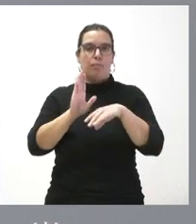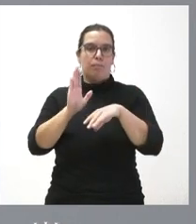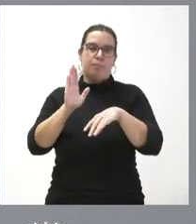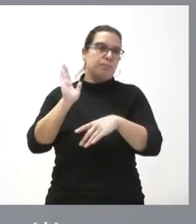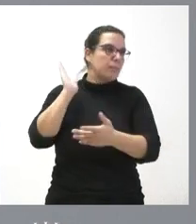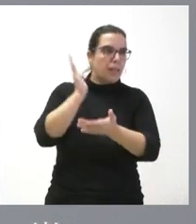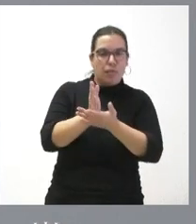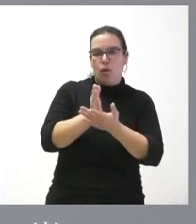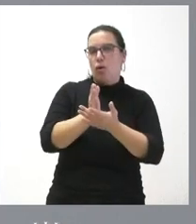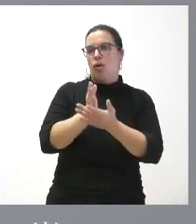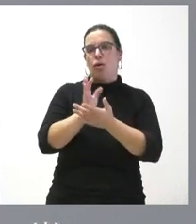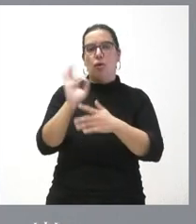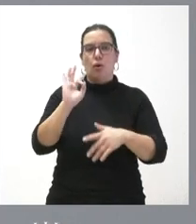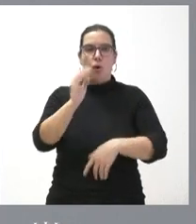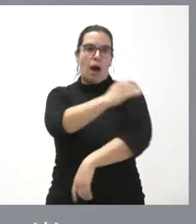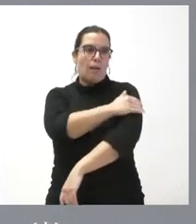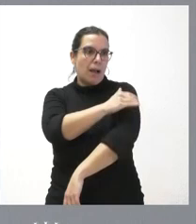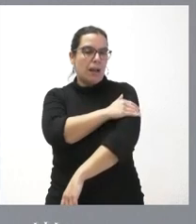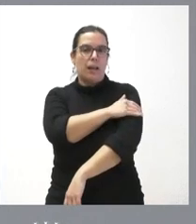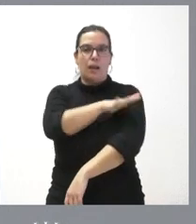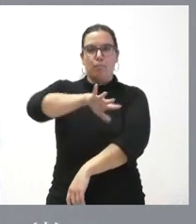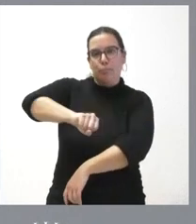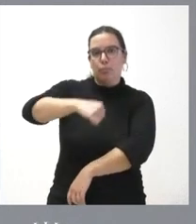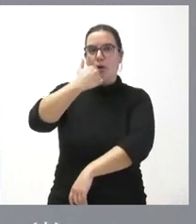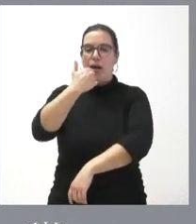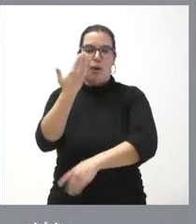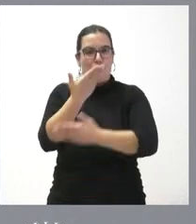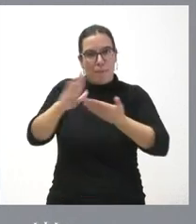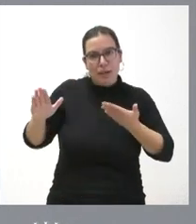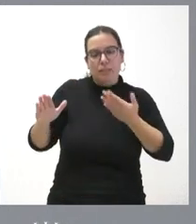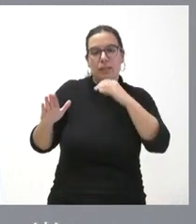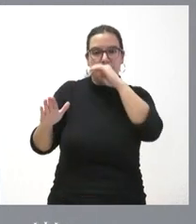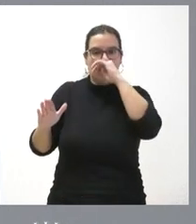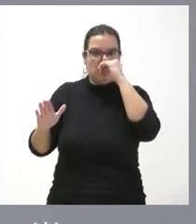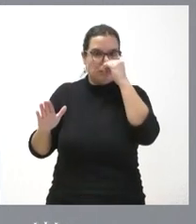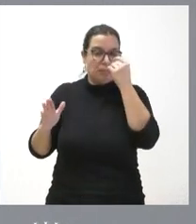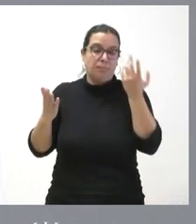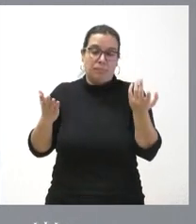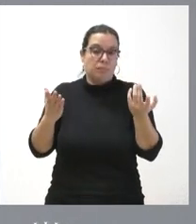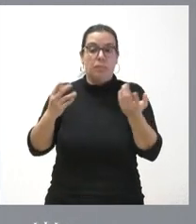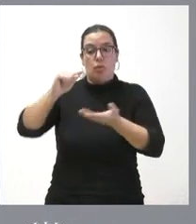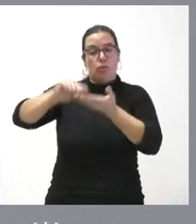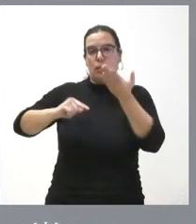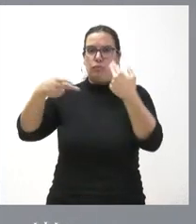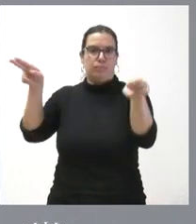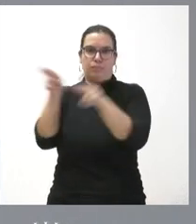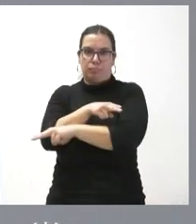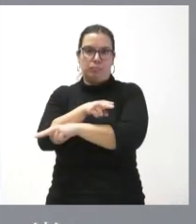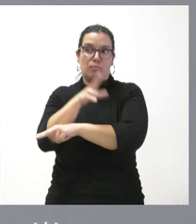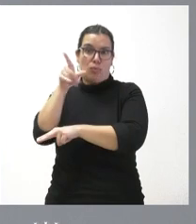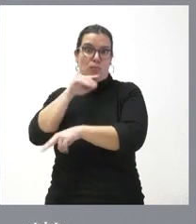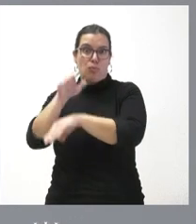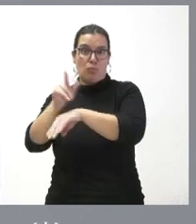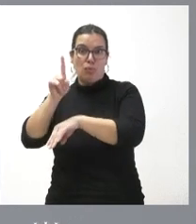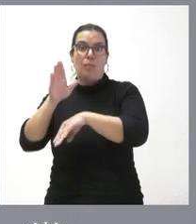o de la incautación de los avales correspondientes que pudiera proceder se rescinde ese contrato para poder